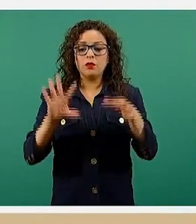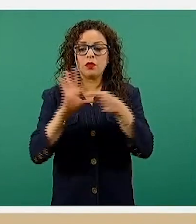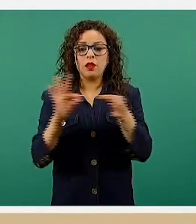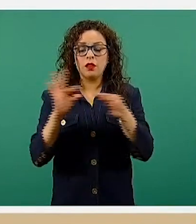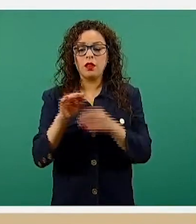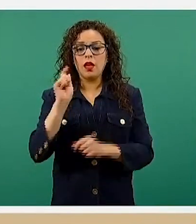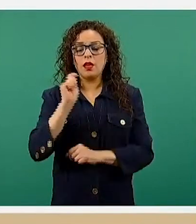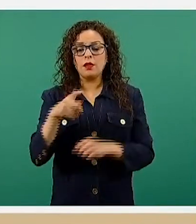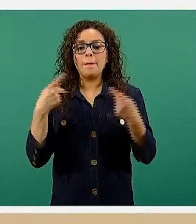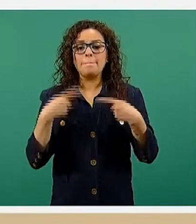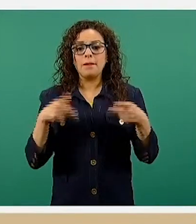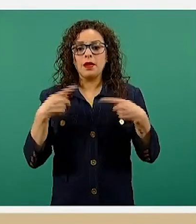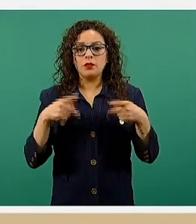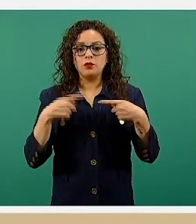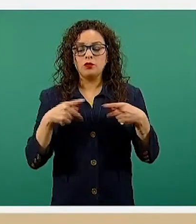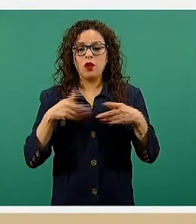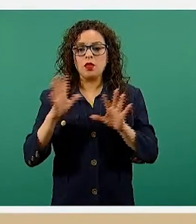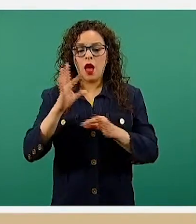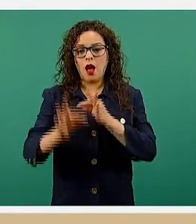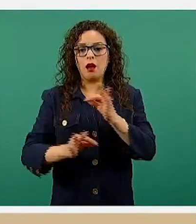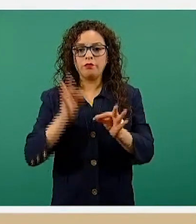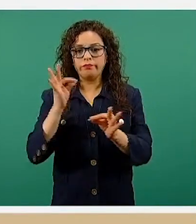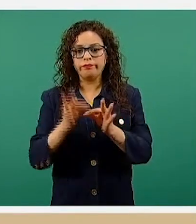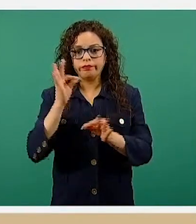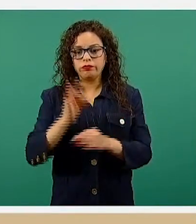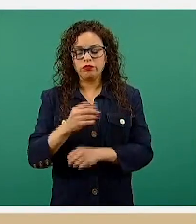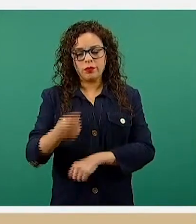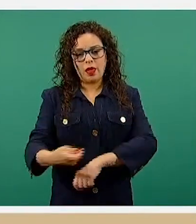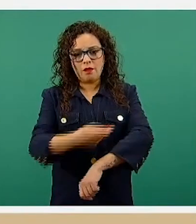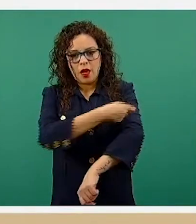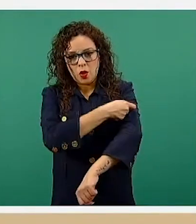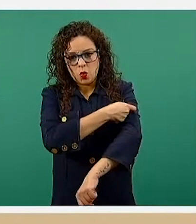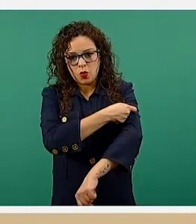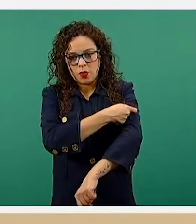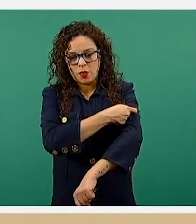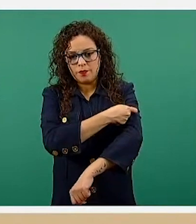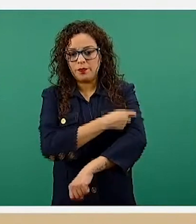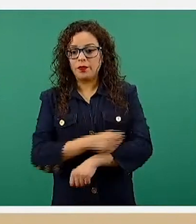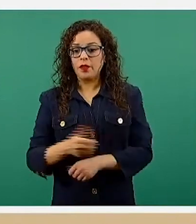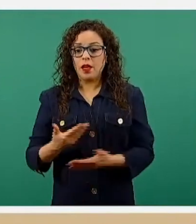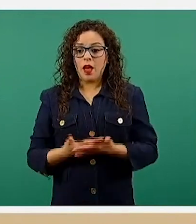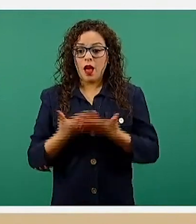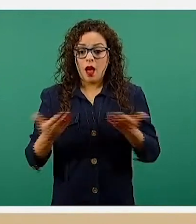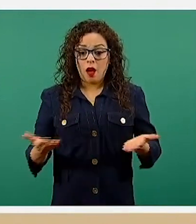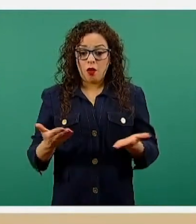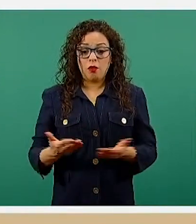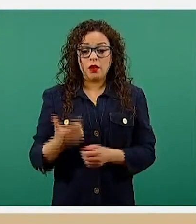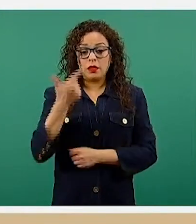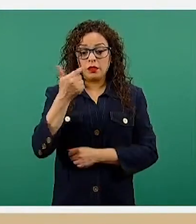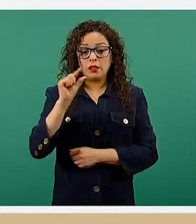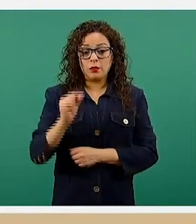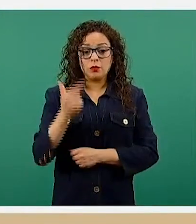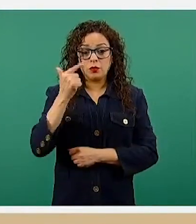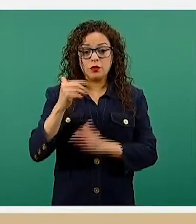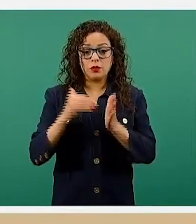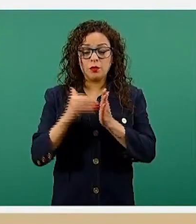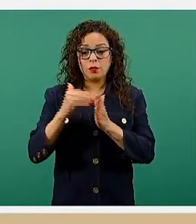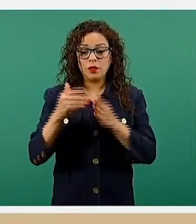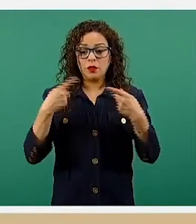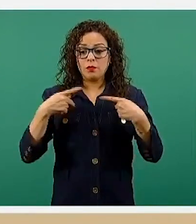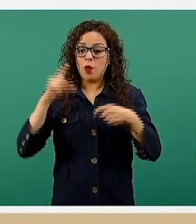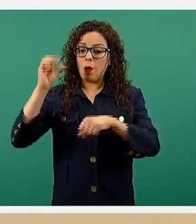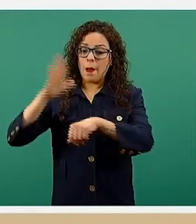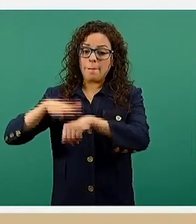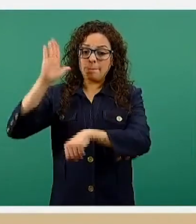las personas que tienen ya esquemas completos de vacunación. Para el día de hoy, más de 7.7 millones de personas